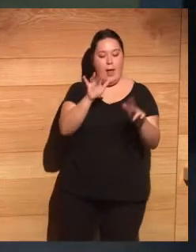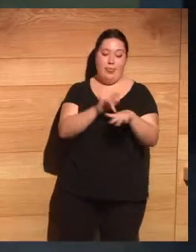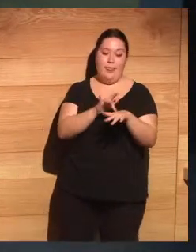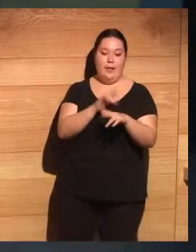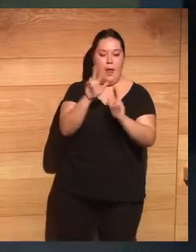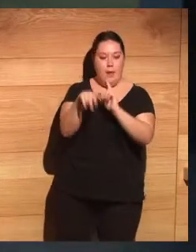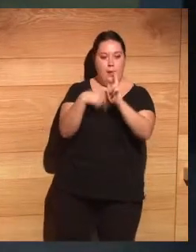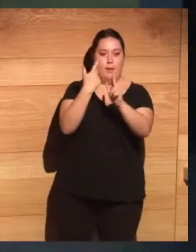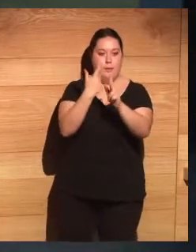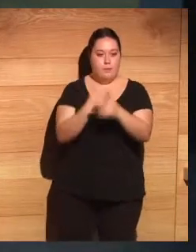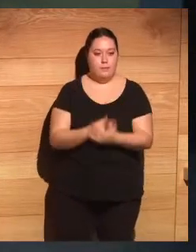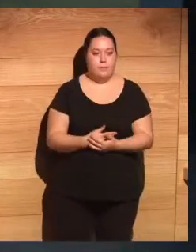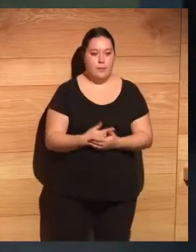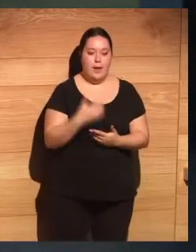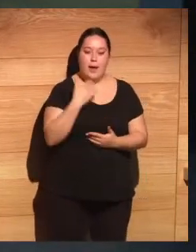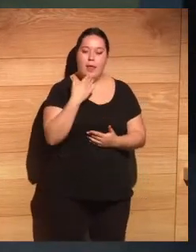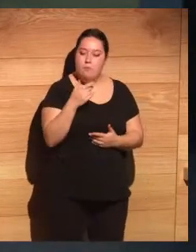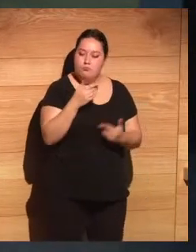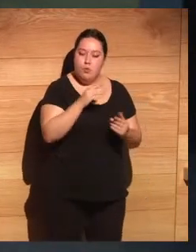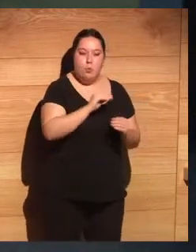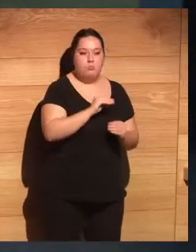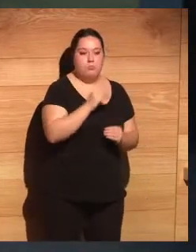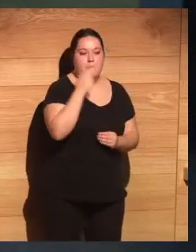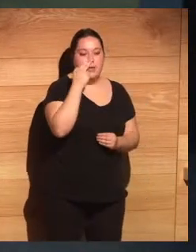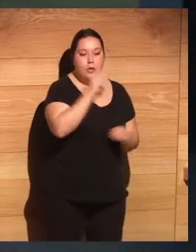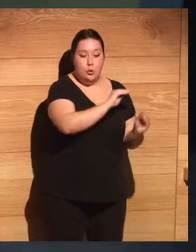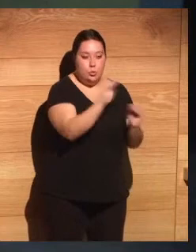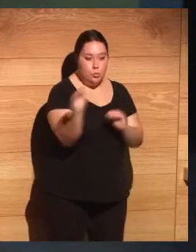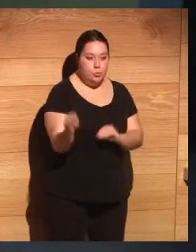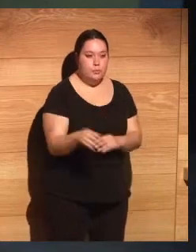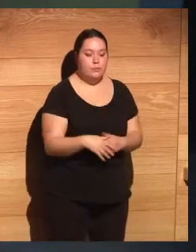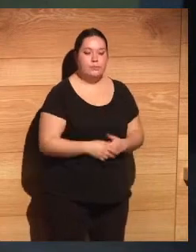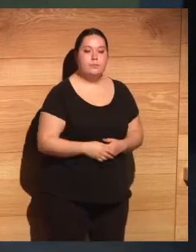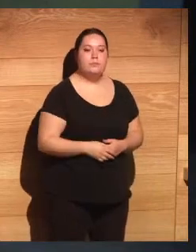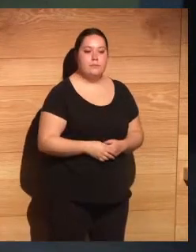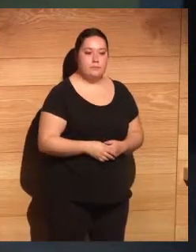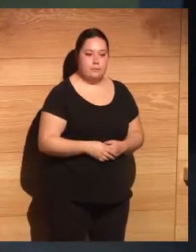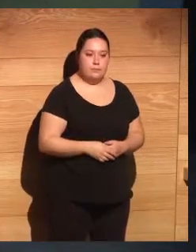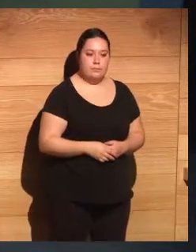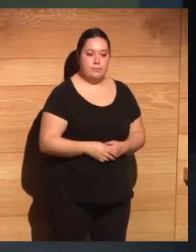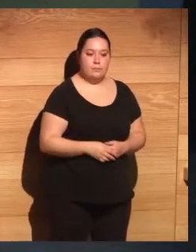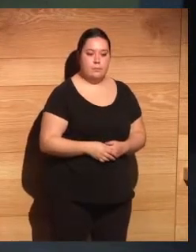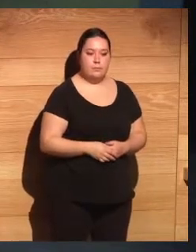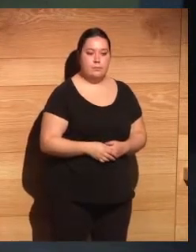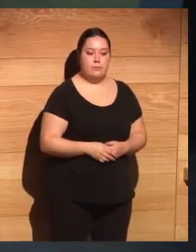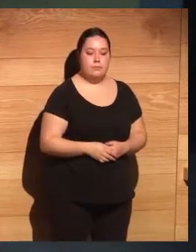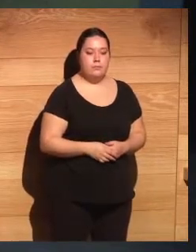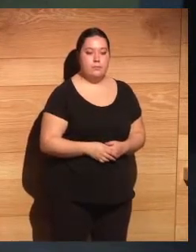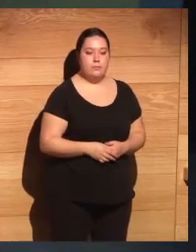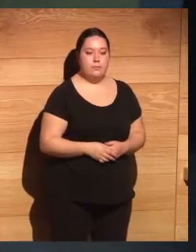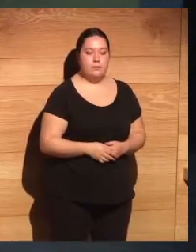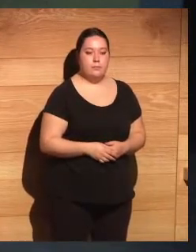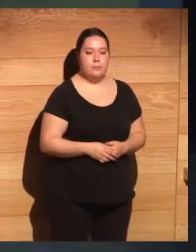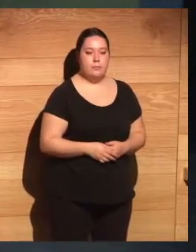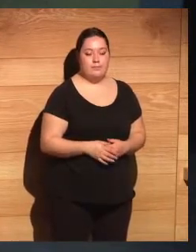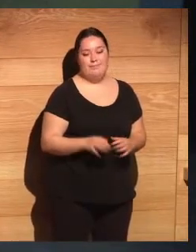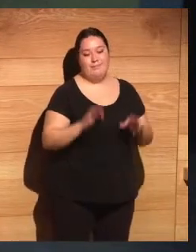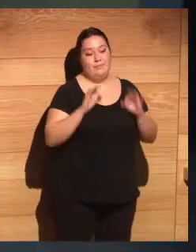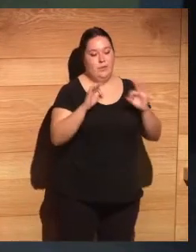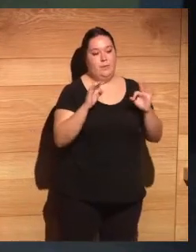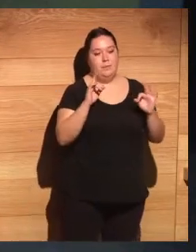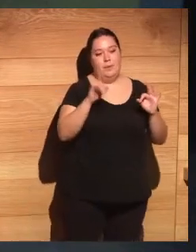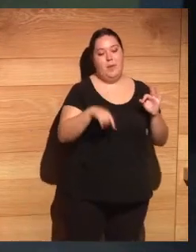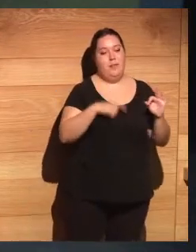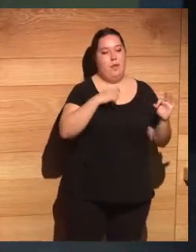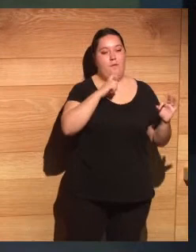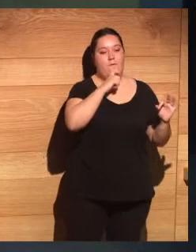a la cual también, pues, agradezco su interés por una materia que es absolutamente nuclear en estos momentos. Mi agradecimiento también a Telefónica